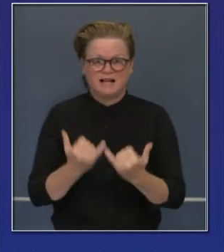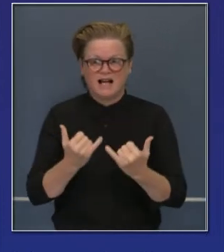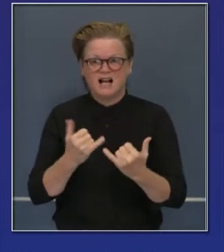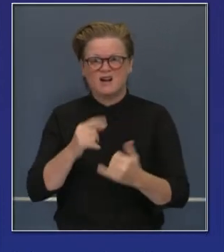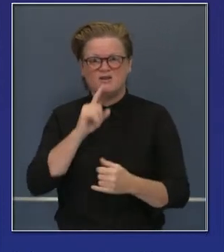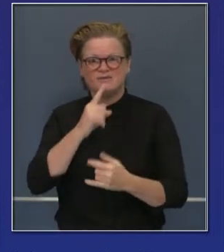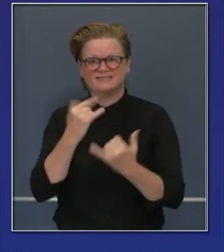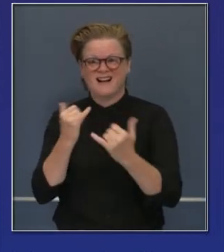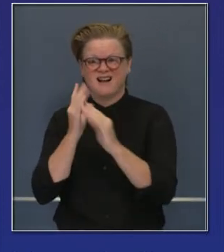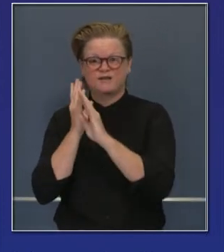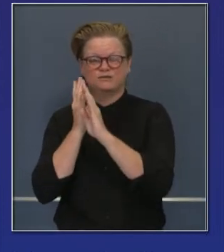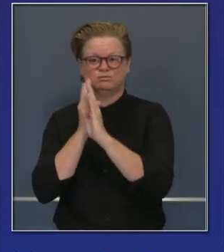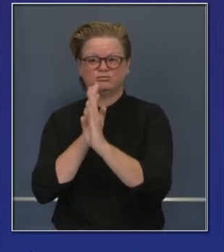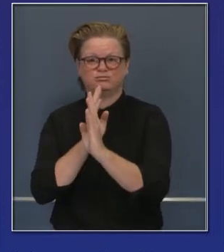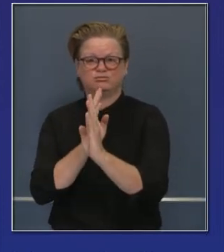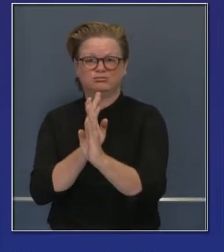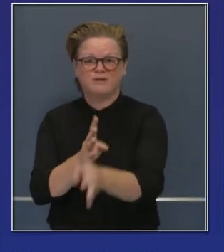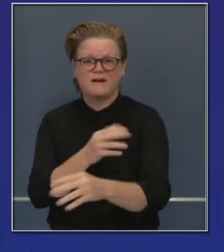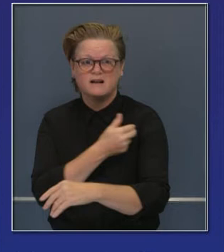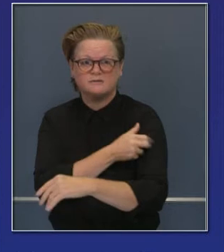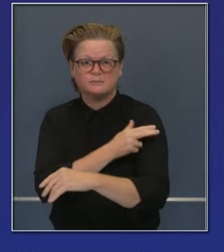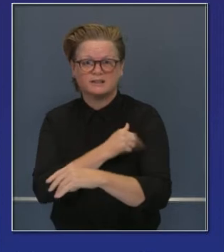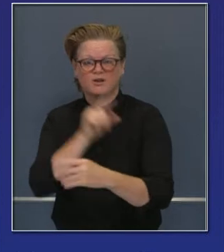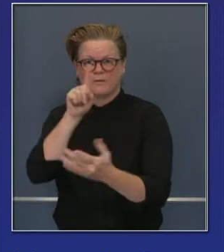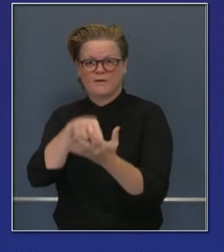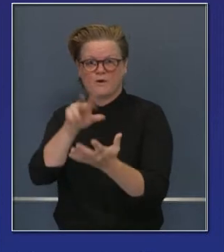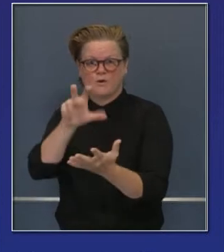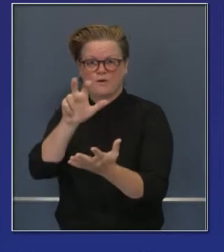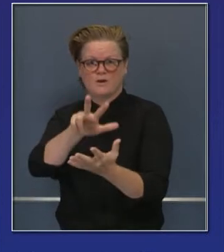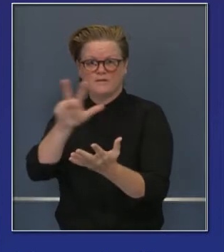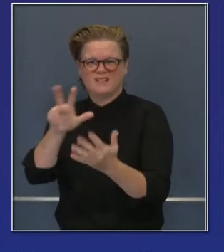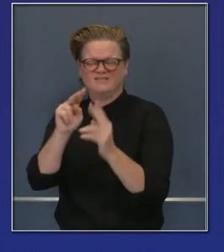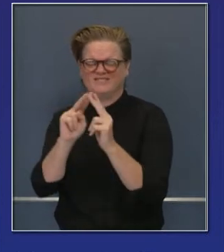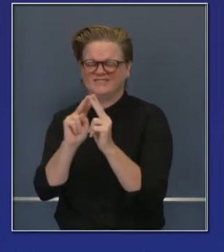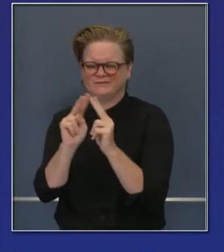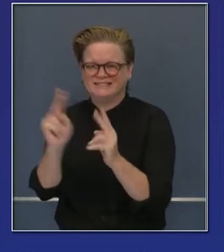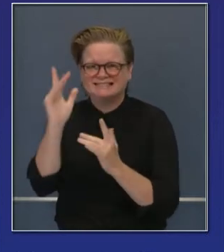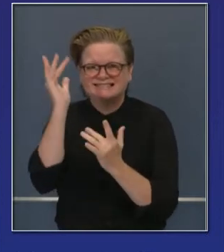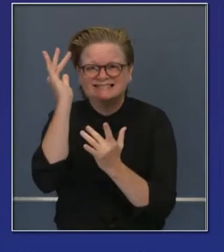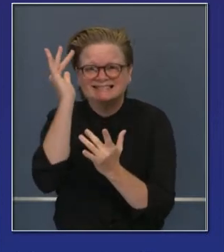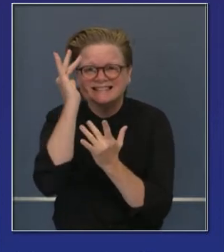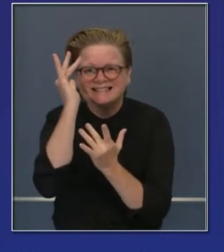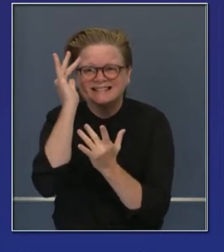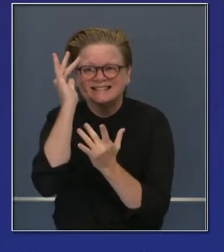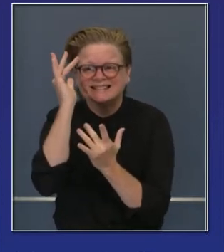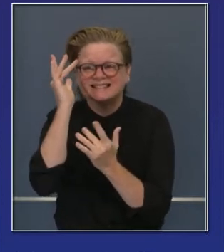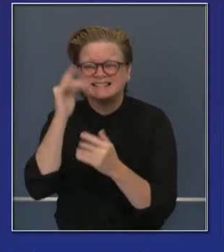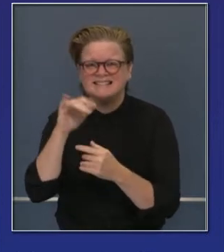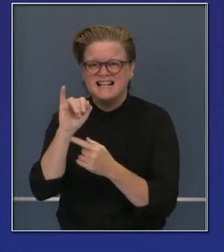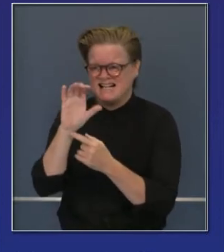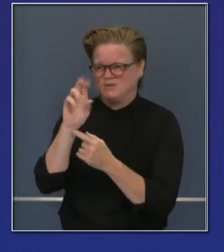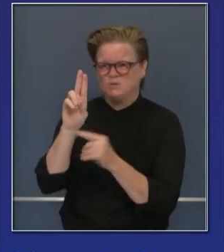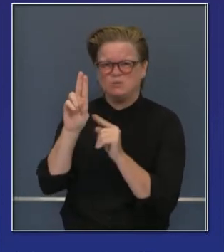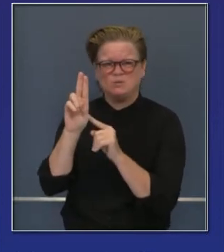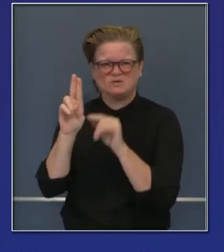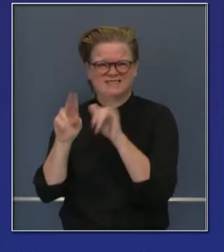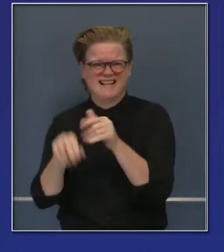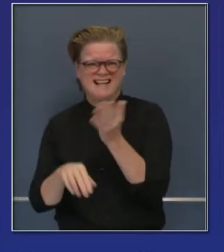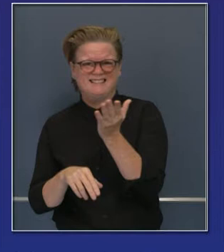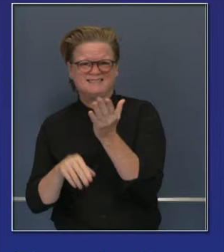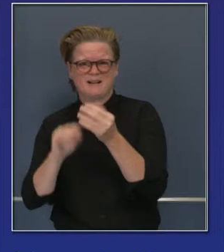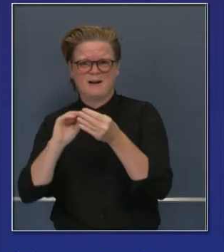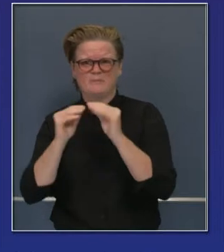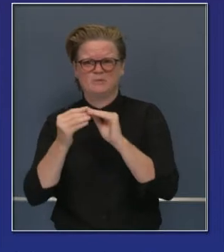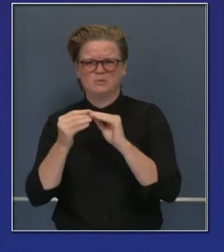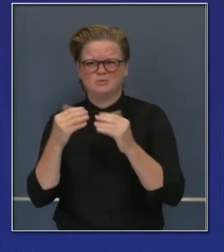y recibió atención médica crítica. La semana pasada estamos al 17 por ciento de todos los pacientes de unidad de cuidados intensivos